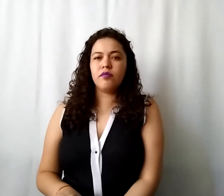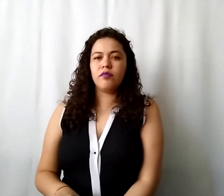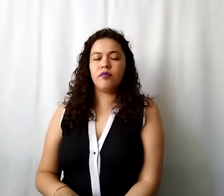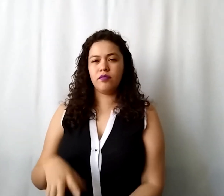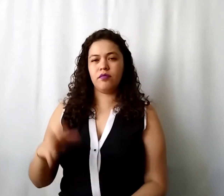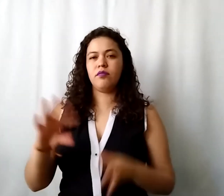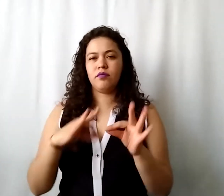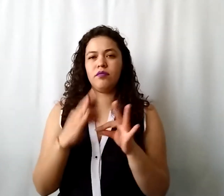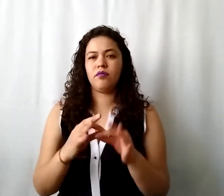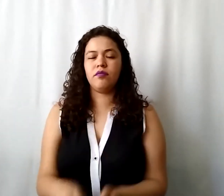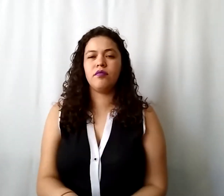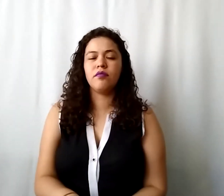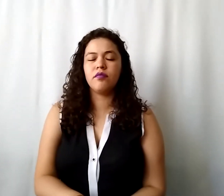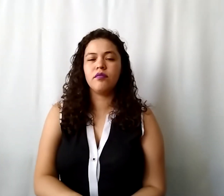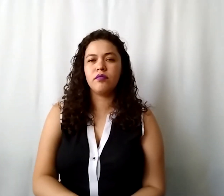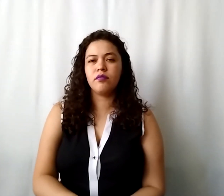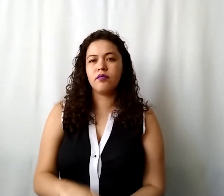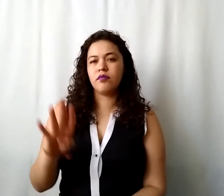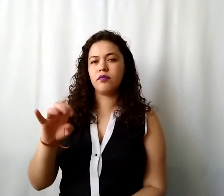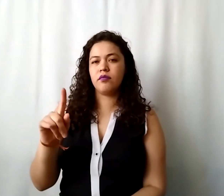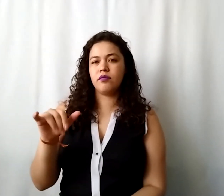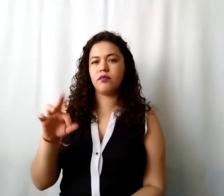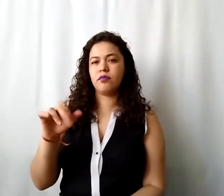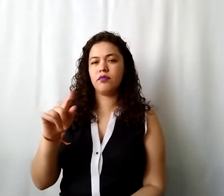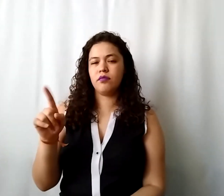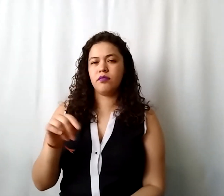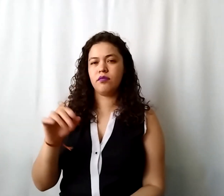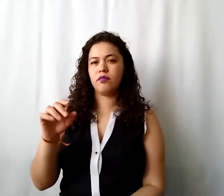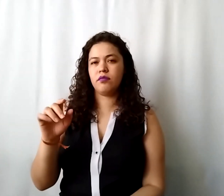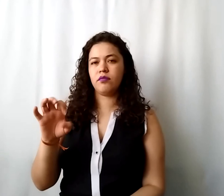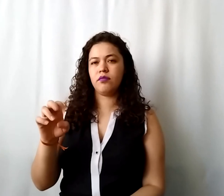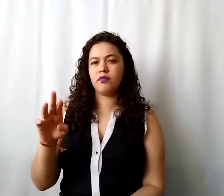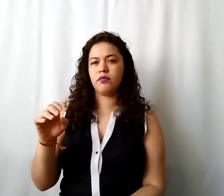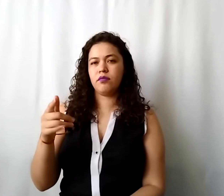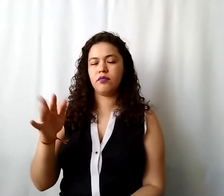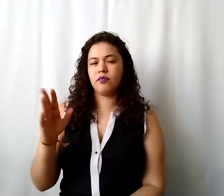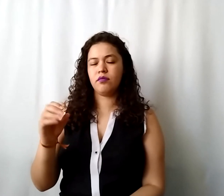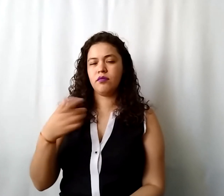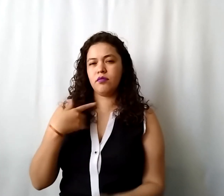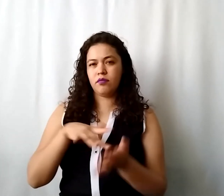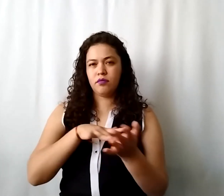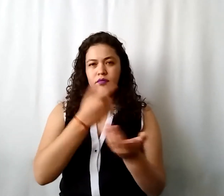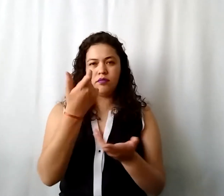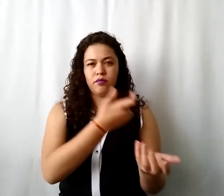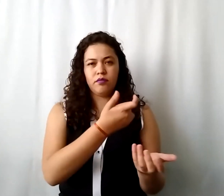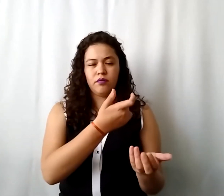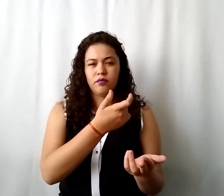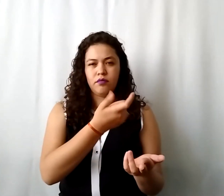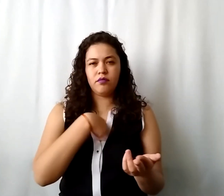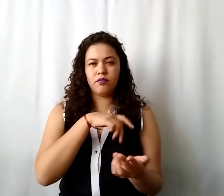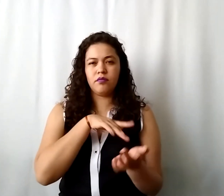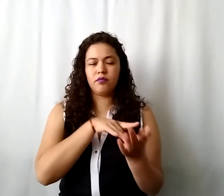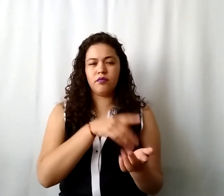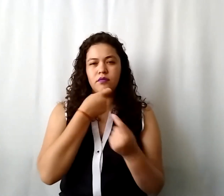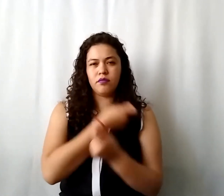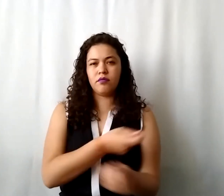perfecto bien de Beatriz Eugenia Urquiza Quirós dentro de otorgar ayudas económicas nosotros apoyamos a niños